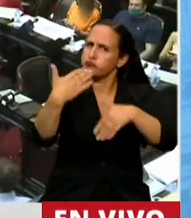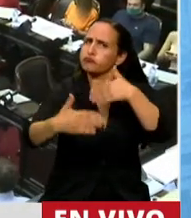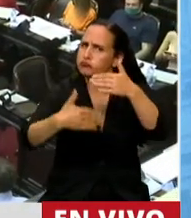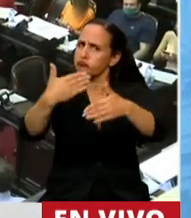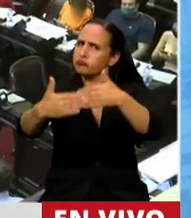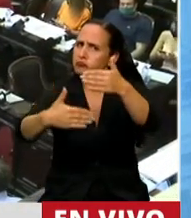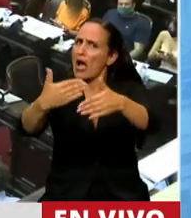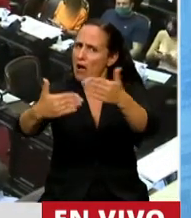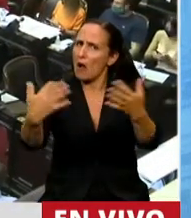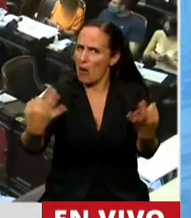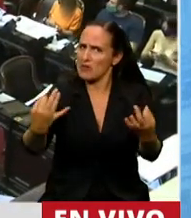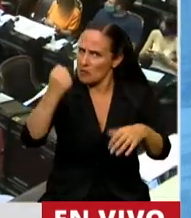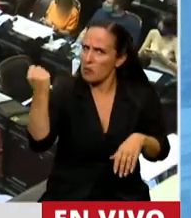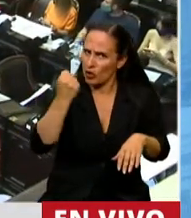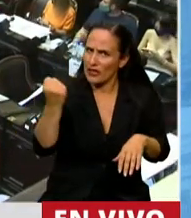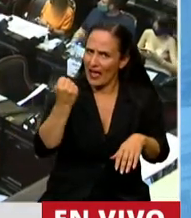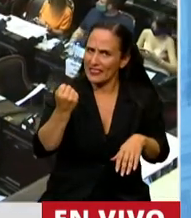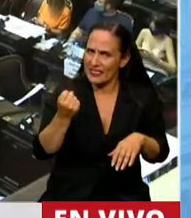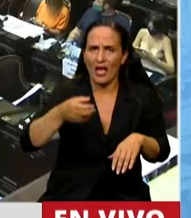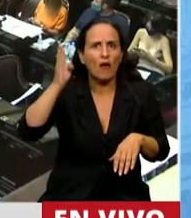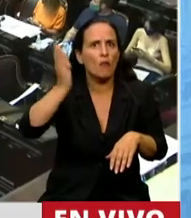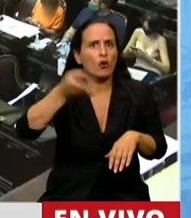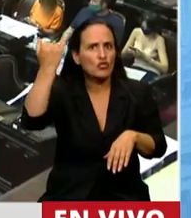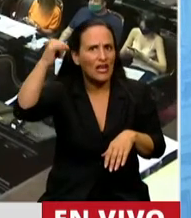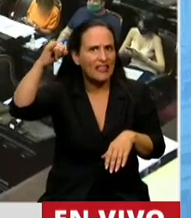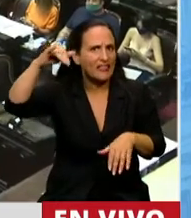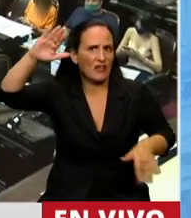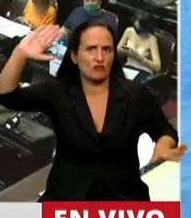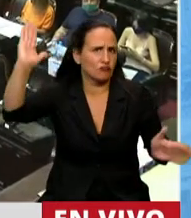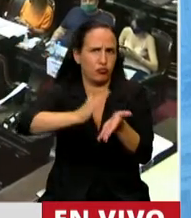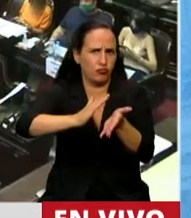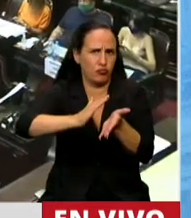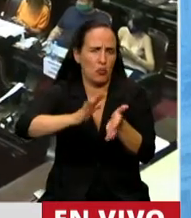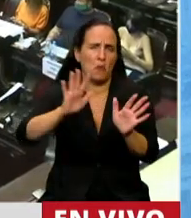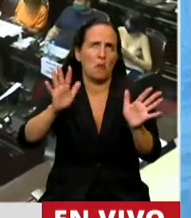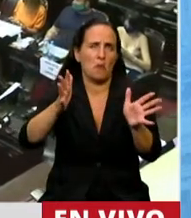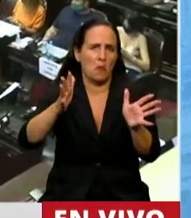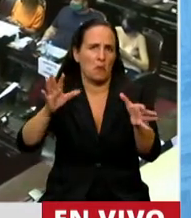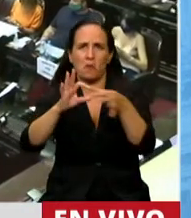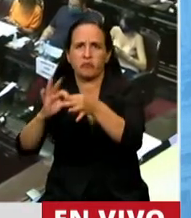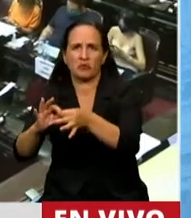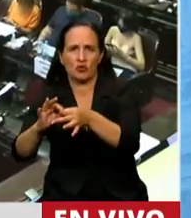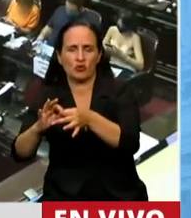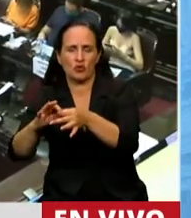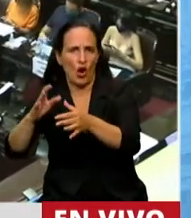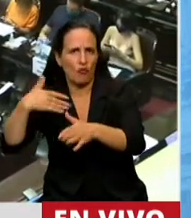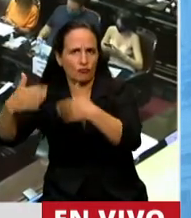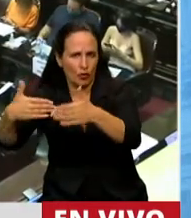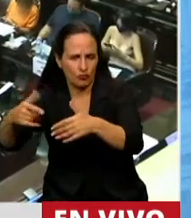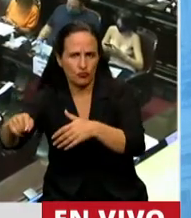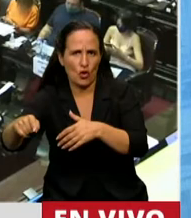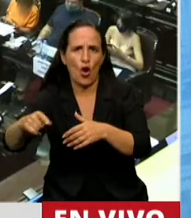Se lograron avances importantísimos, reduciendo las tasas de interés a niveles compatibles con la producción, extendiendo plazos,